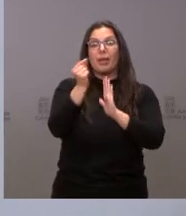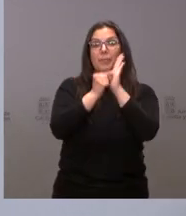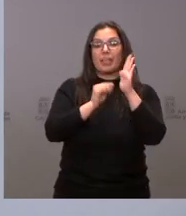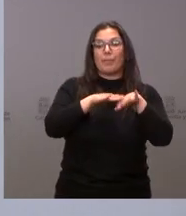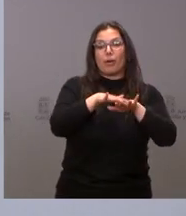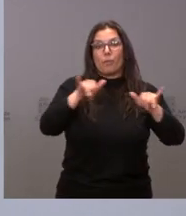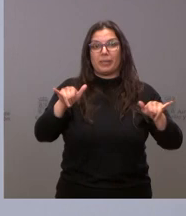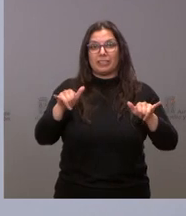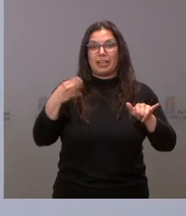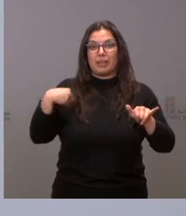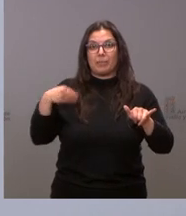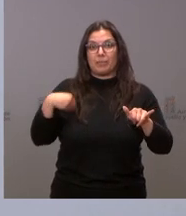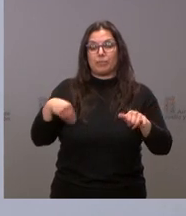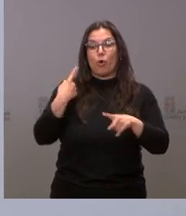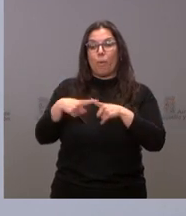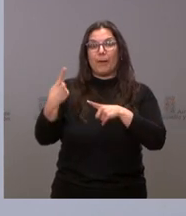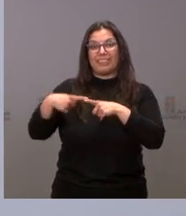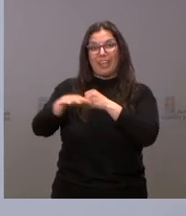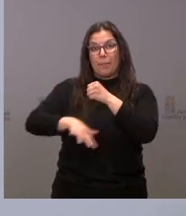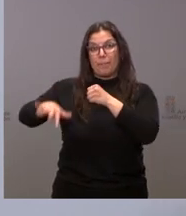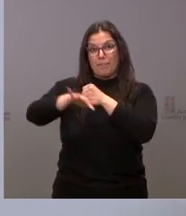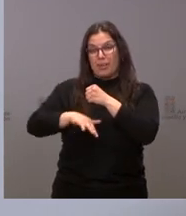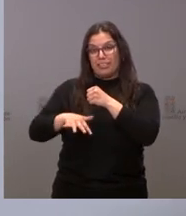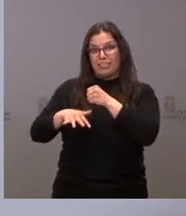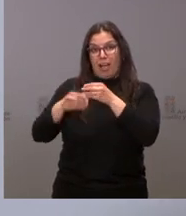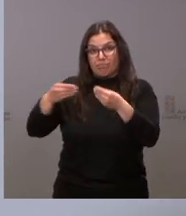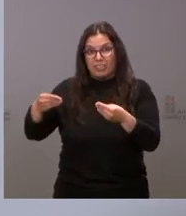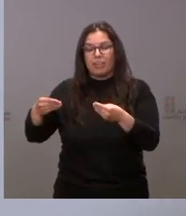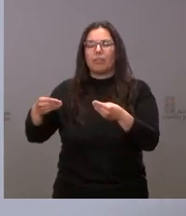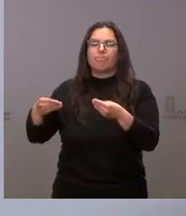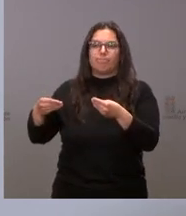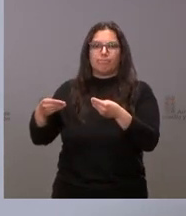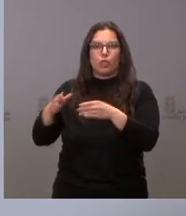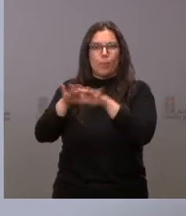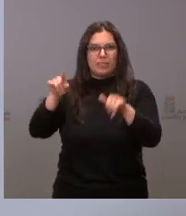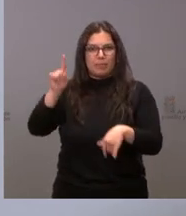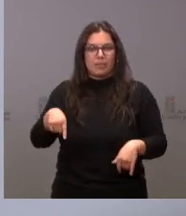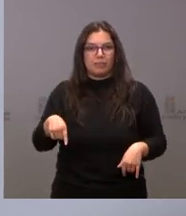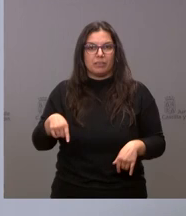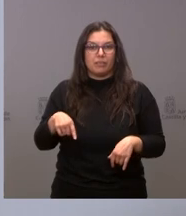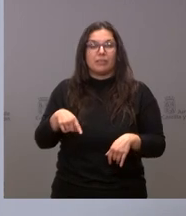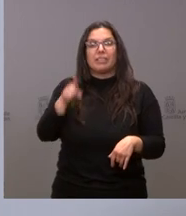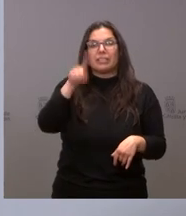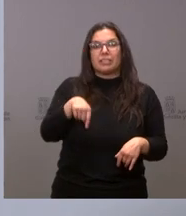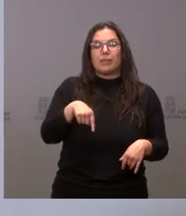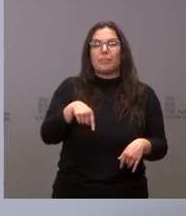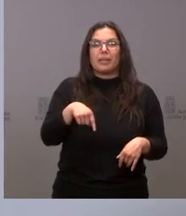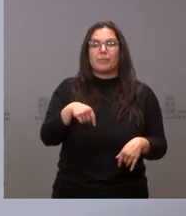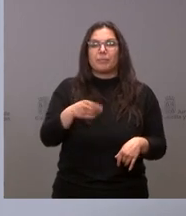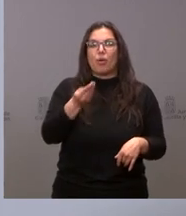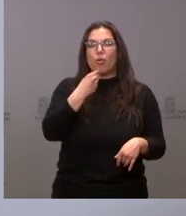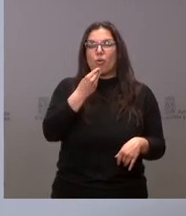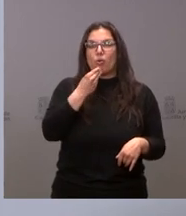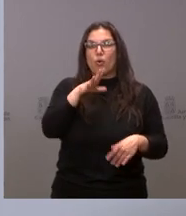incremento del coste de las materias primas y también los consumos en